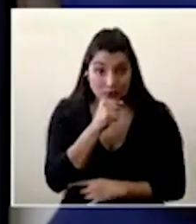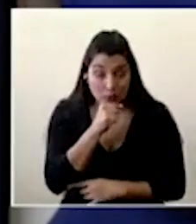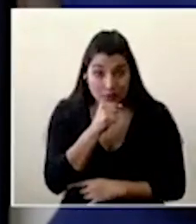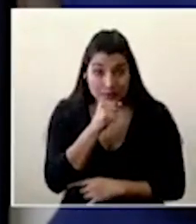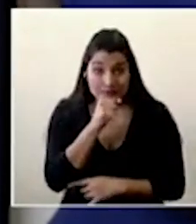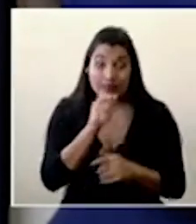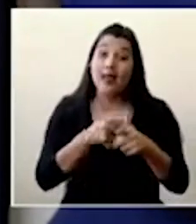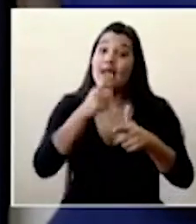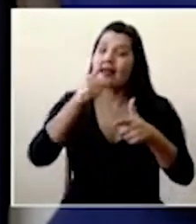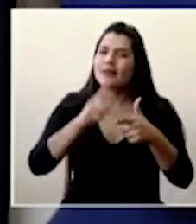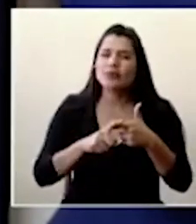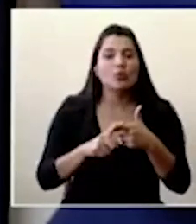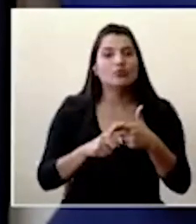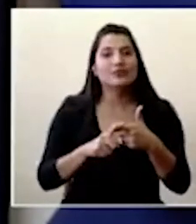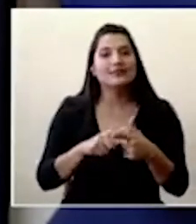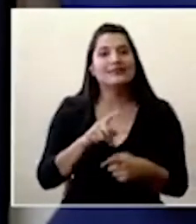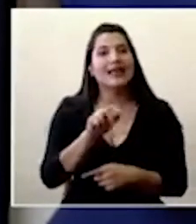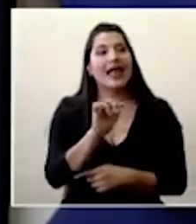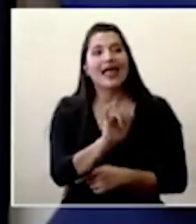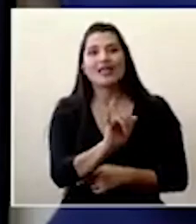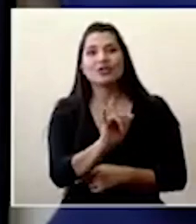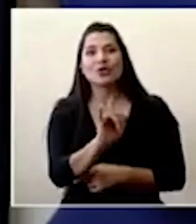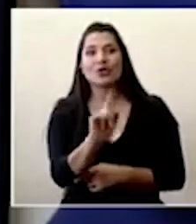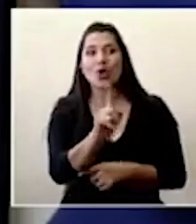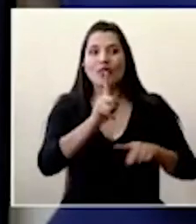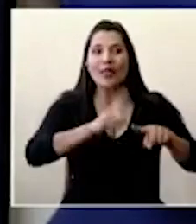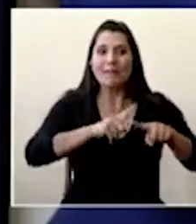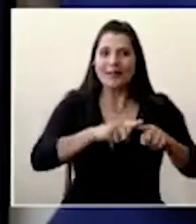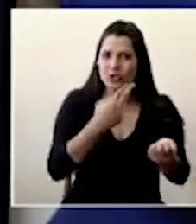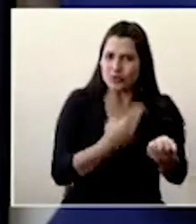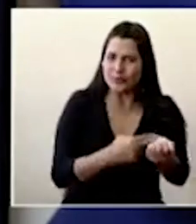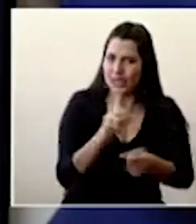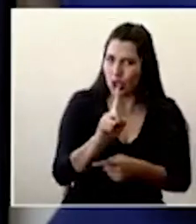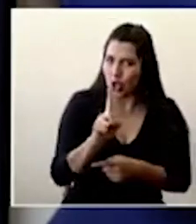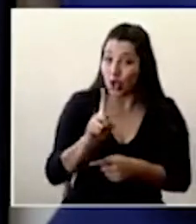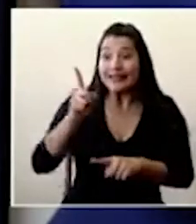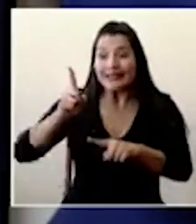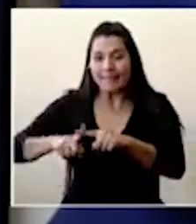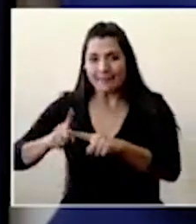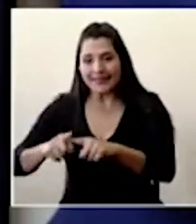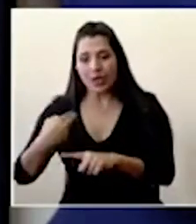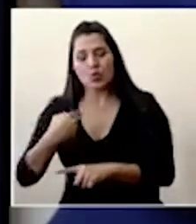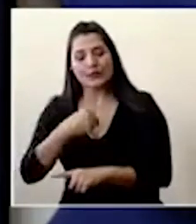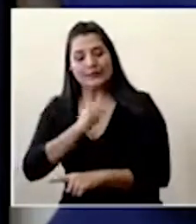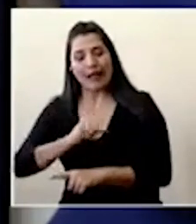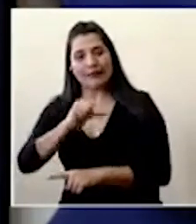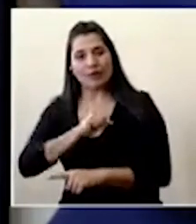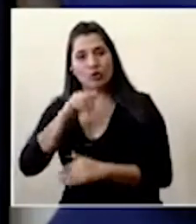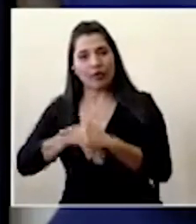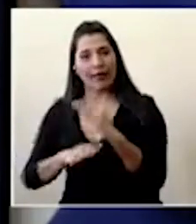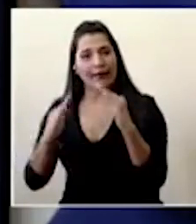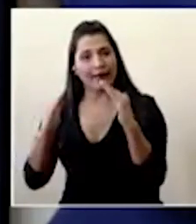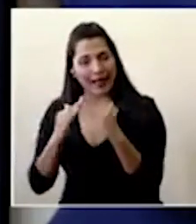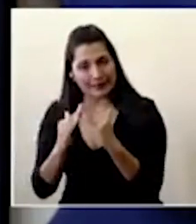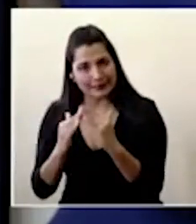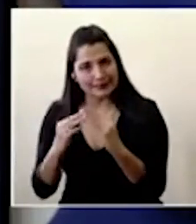entonces esto no se gana en los hospitales se gana en la casa haciendo caso